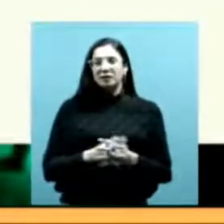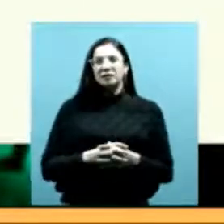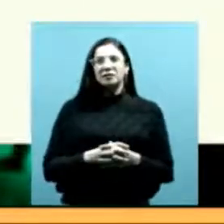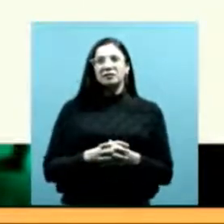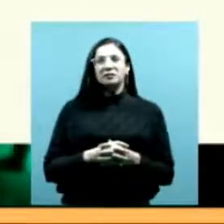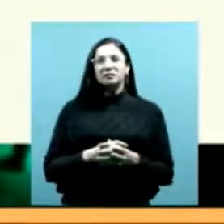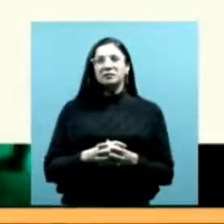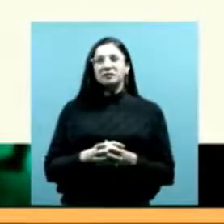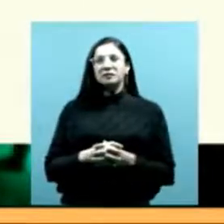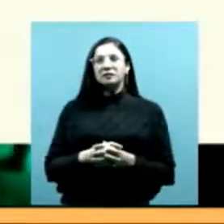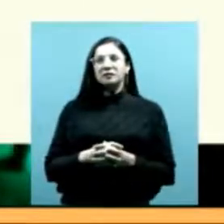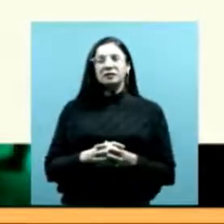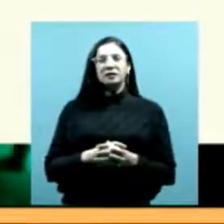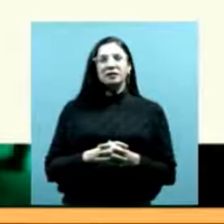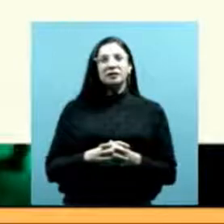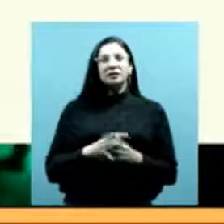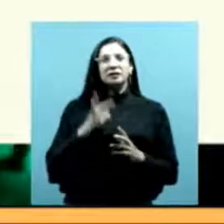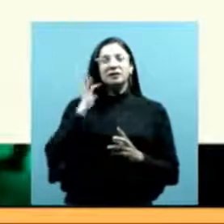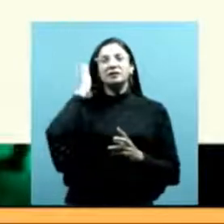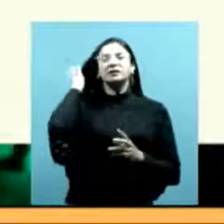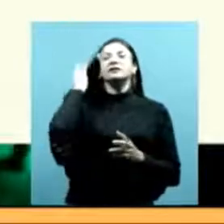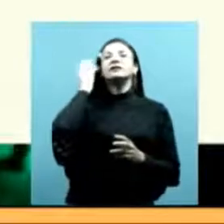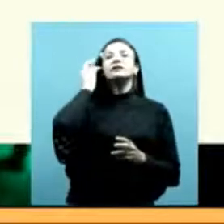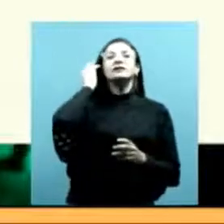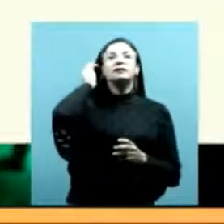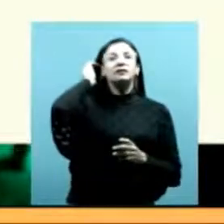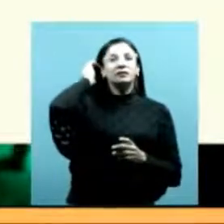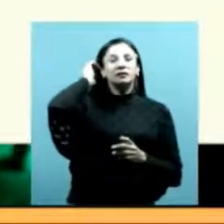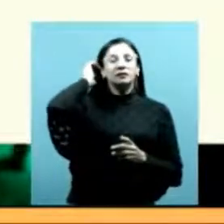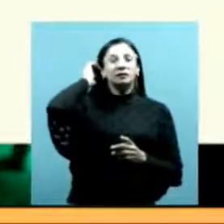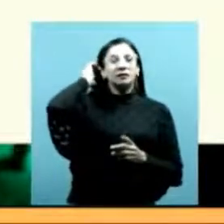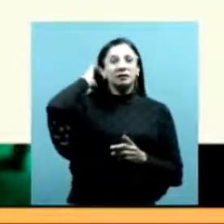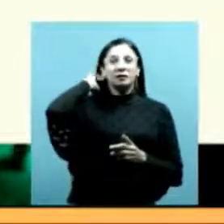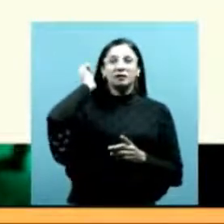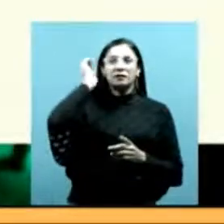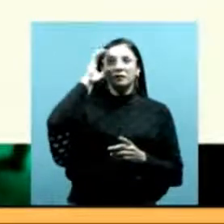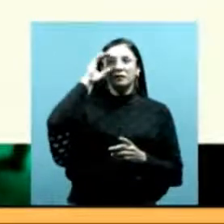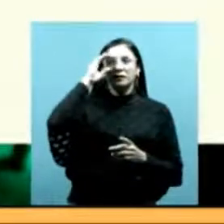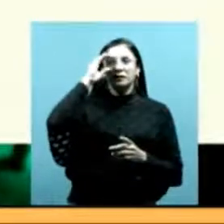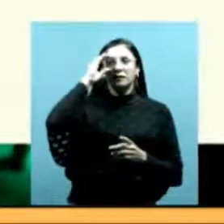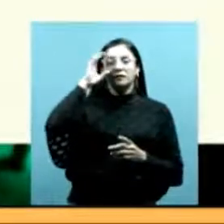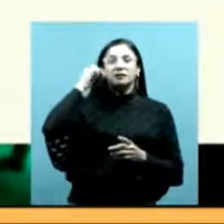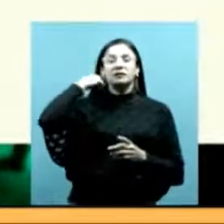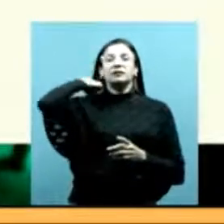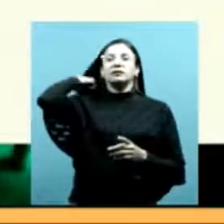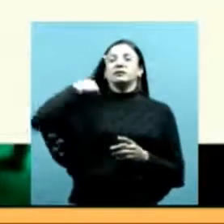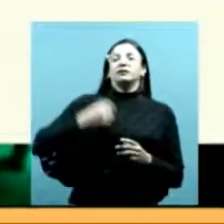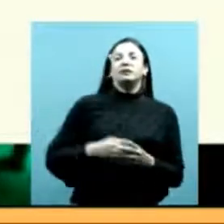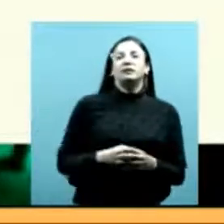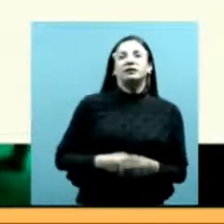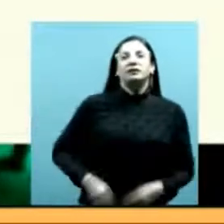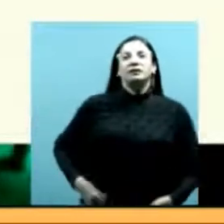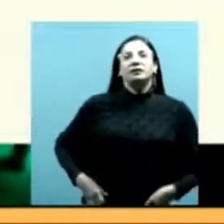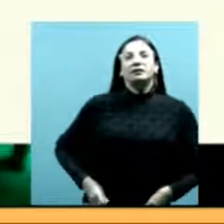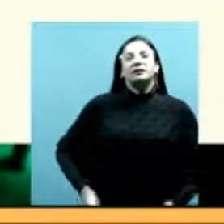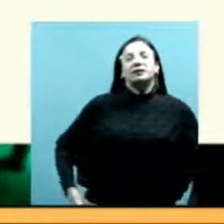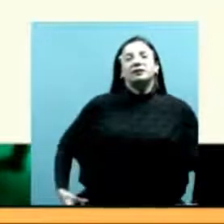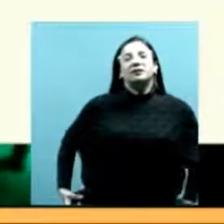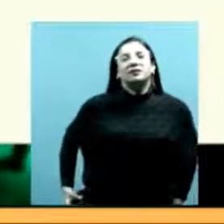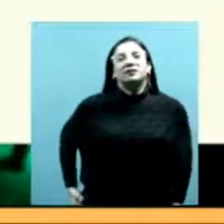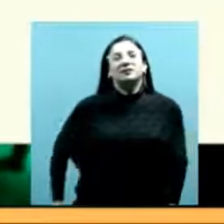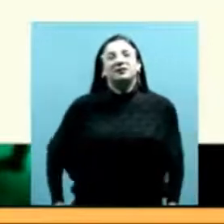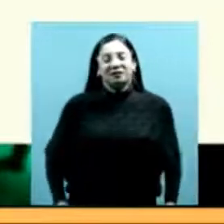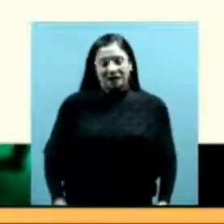fue también muy llamativo de cómo se trabaja desde este lugar de los índex es un trabajo en